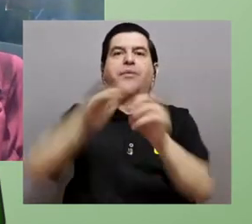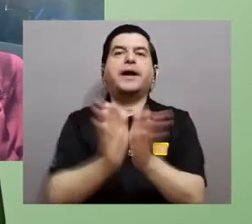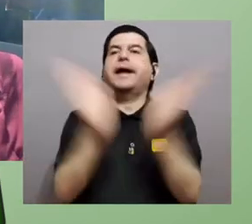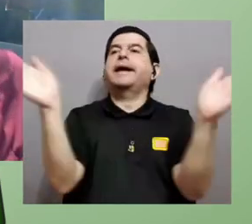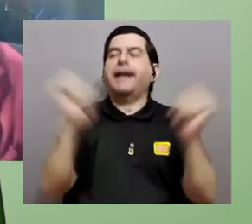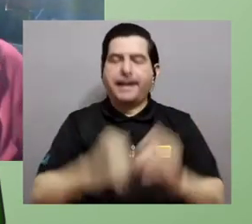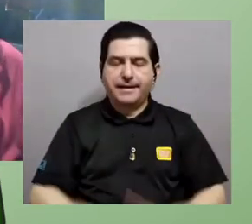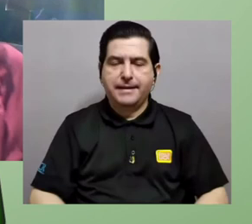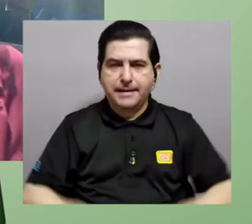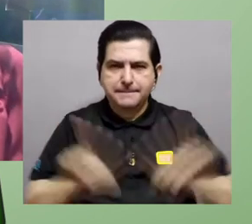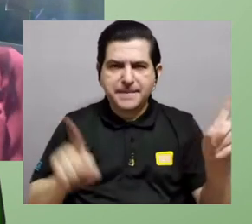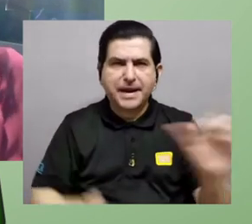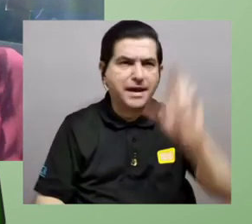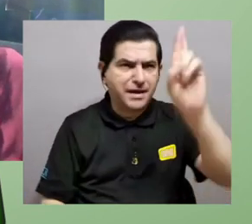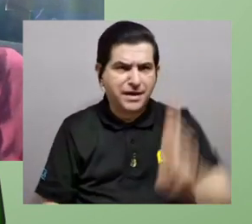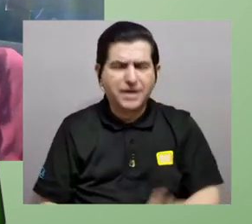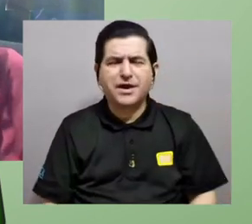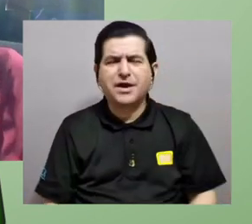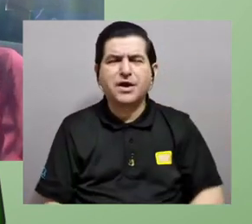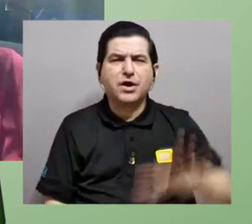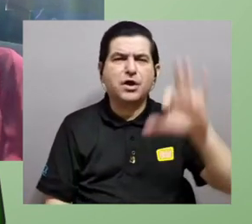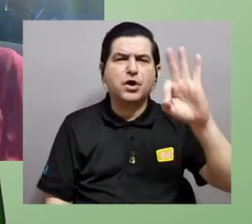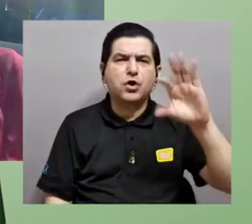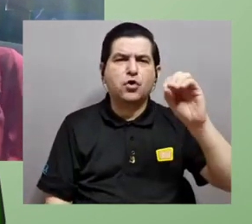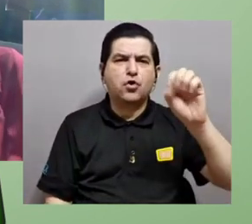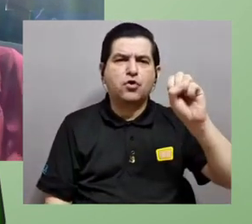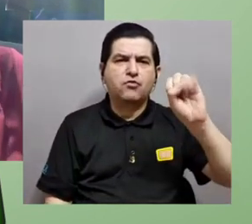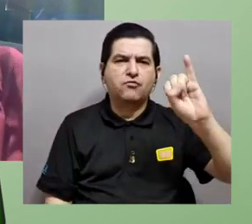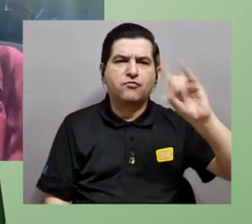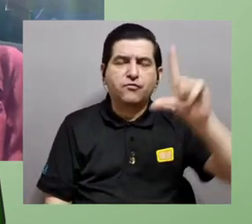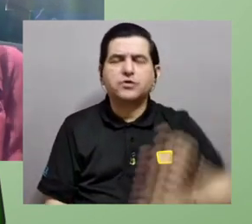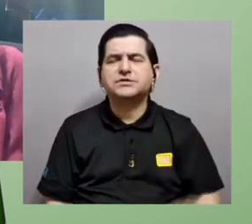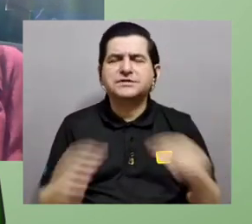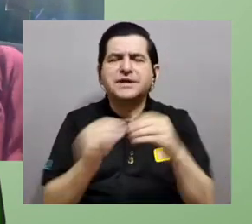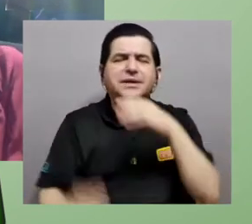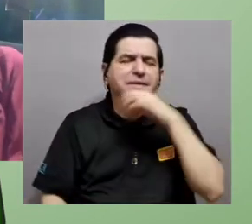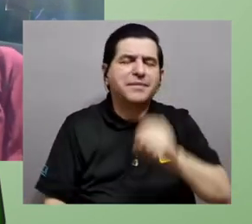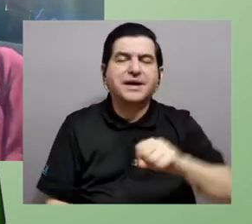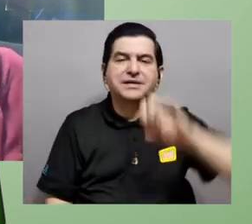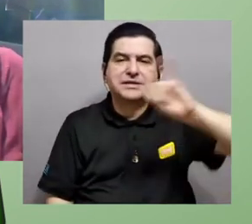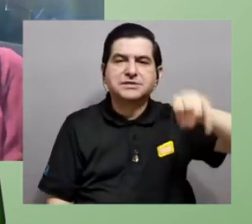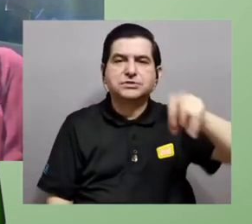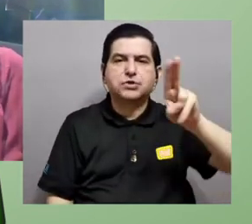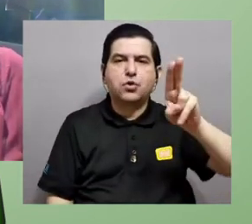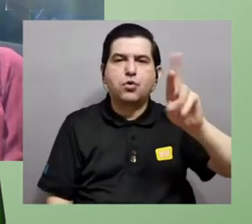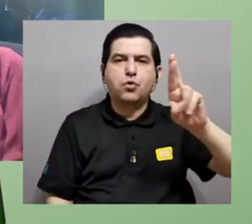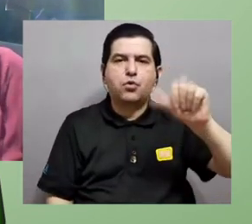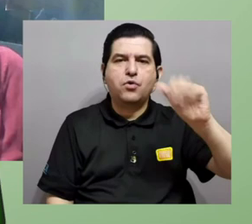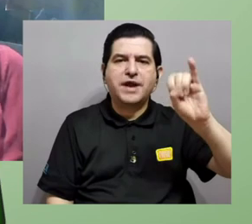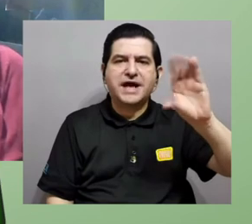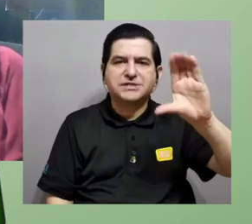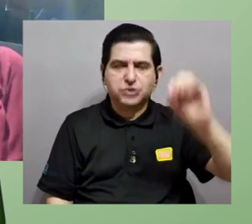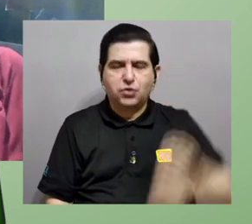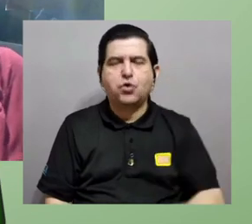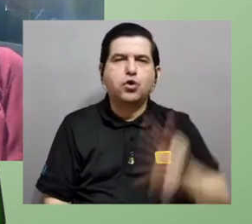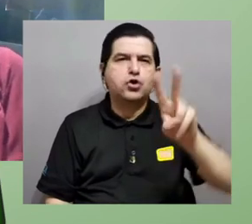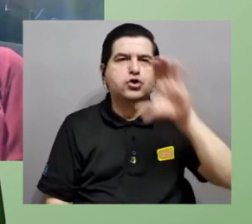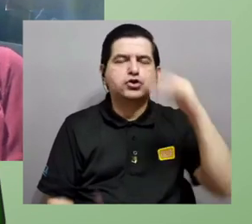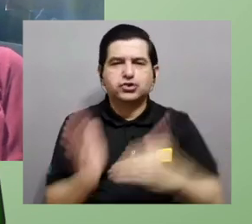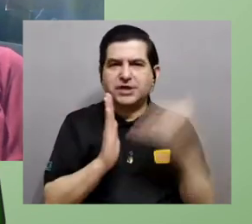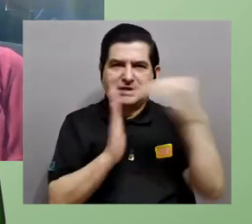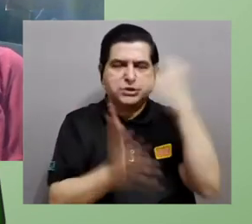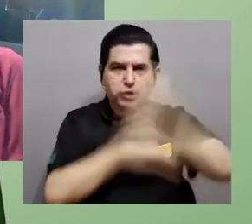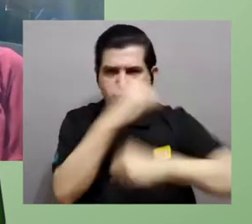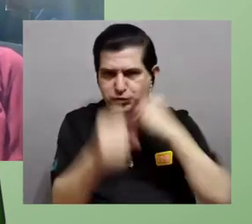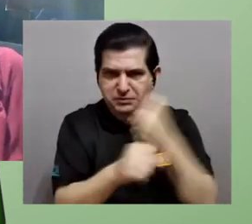diversificar eso en general pero en Costa Rica los fósiles más antiguos son del jurásico es unos un poquito menos de